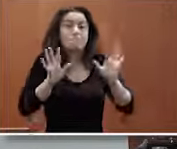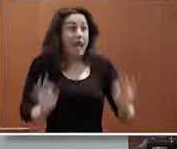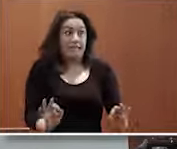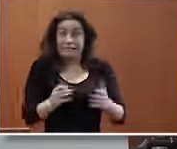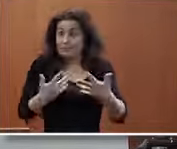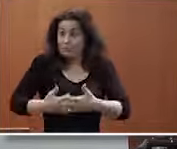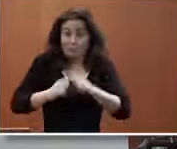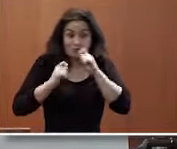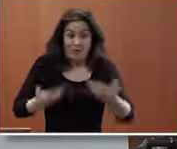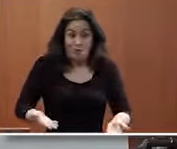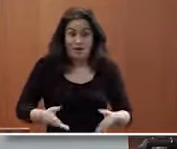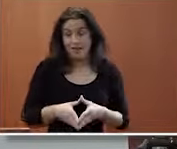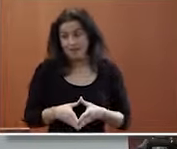lo tanto